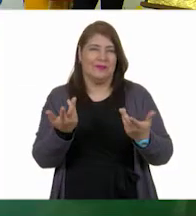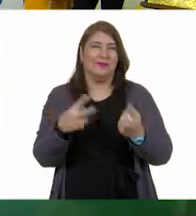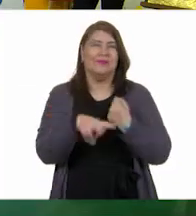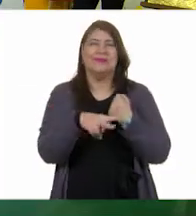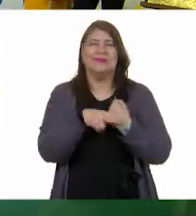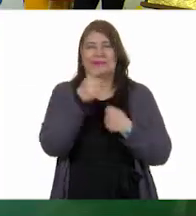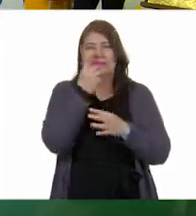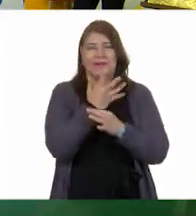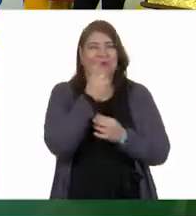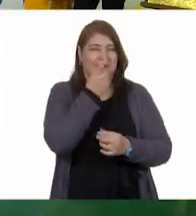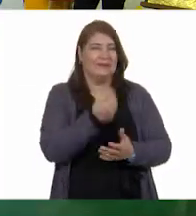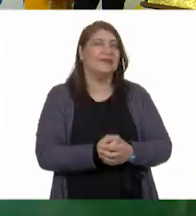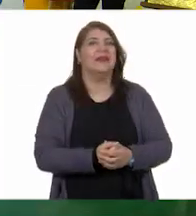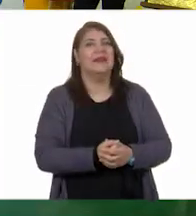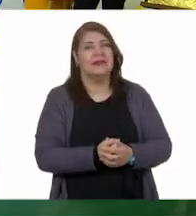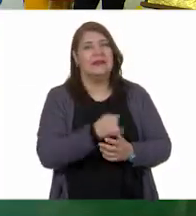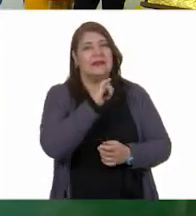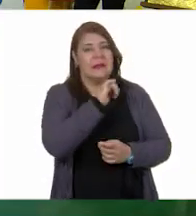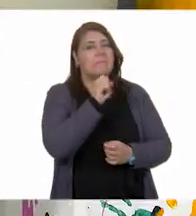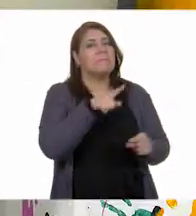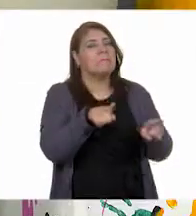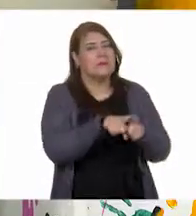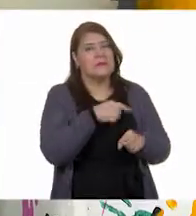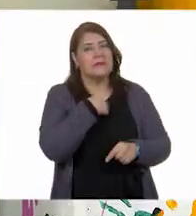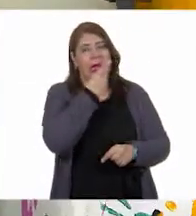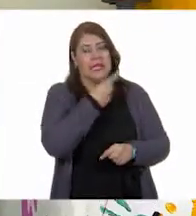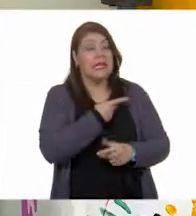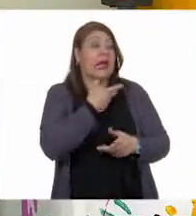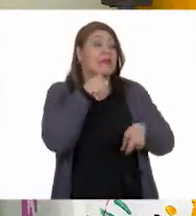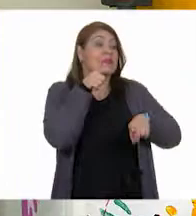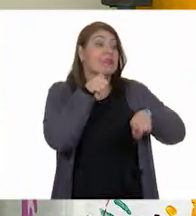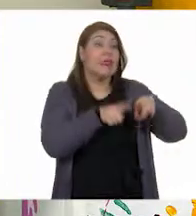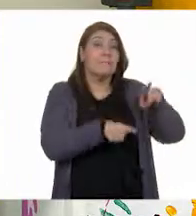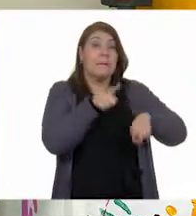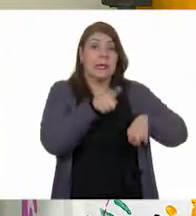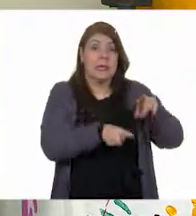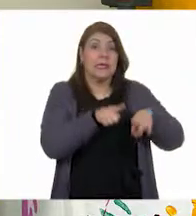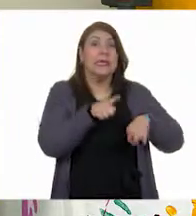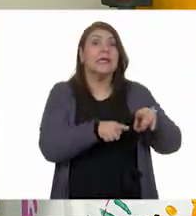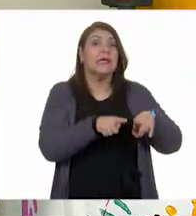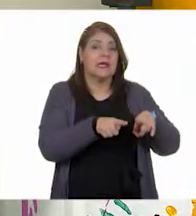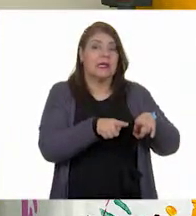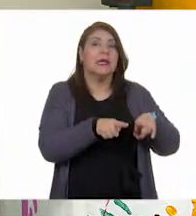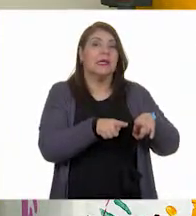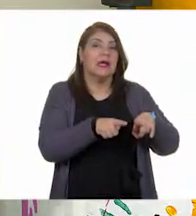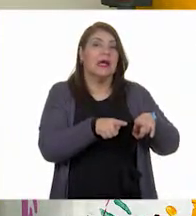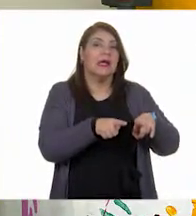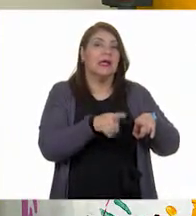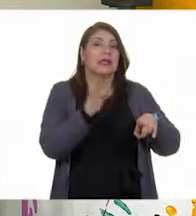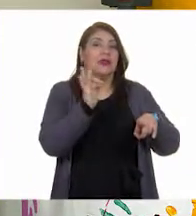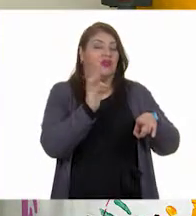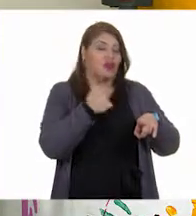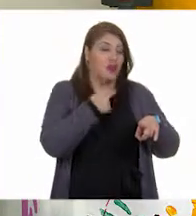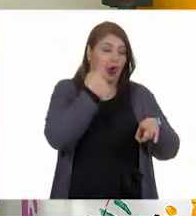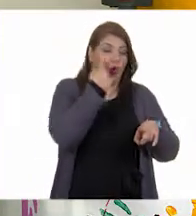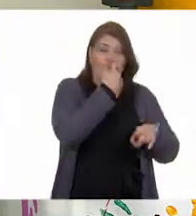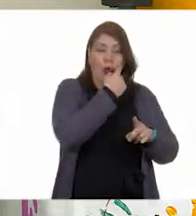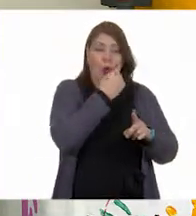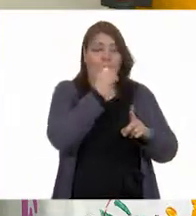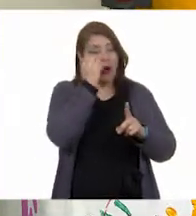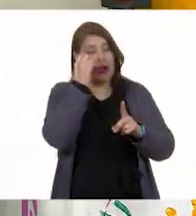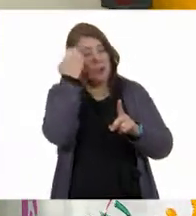exactamente. A mí también me lo solían decir. Y todo depende exactamente de lo que observamos cada uno. Aunque sea la misma